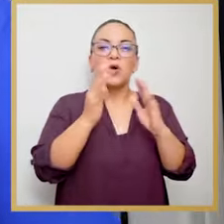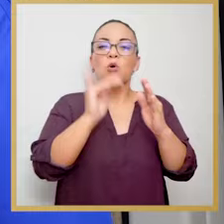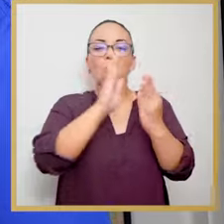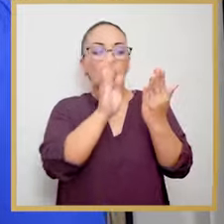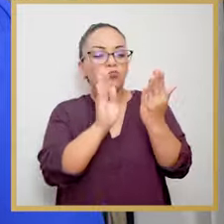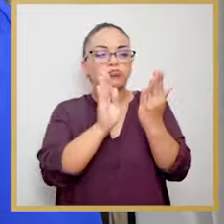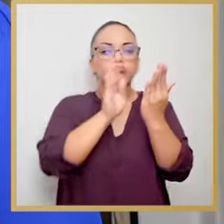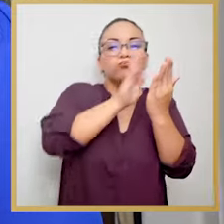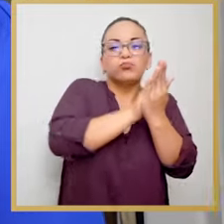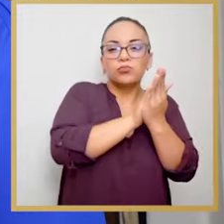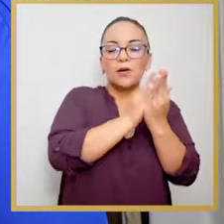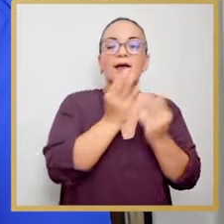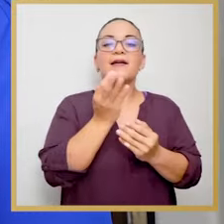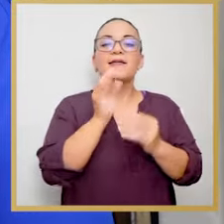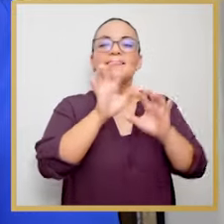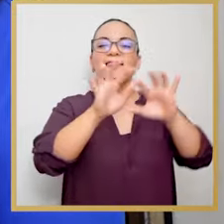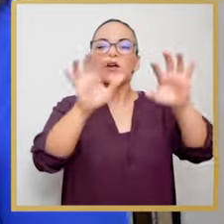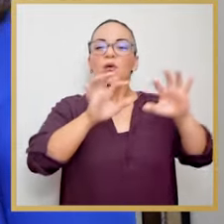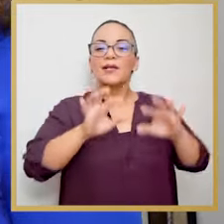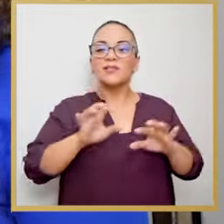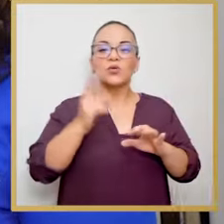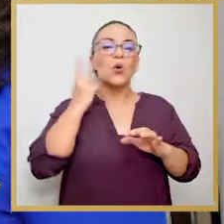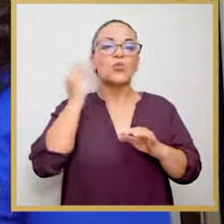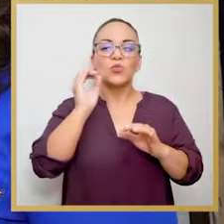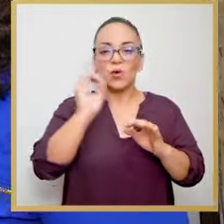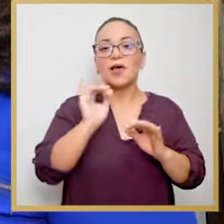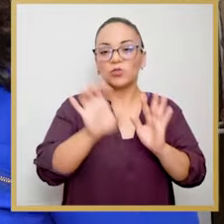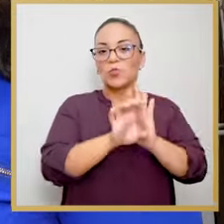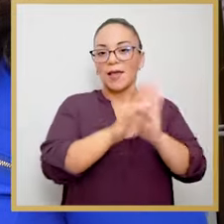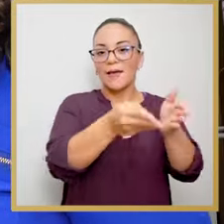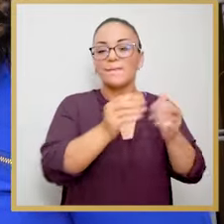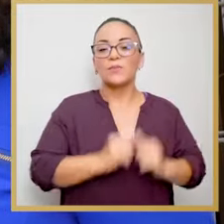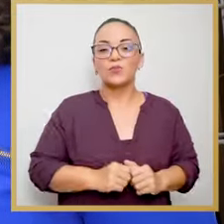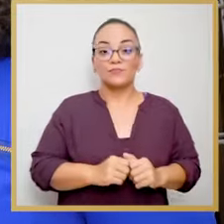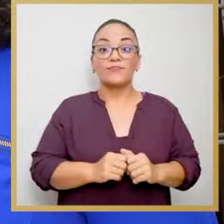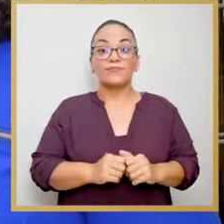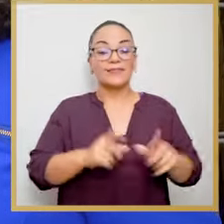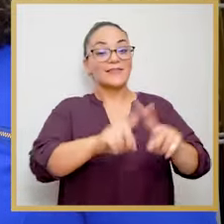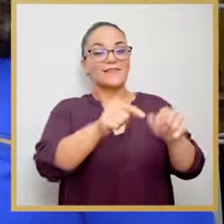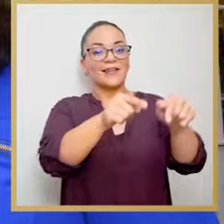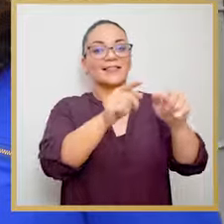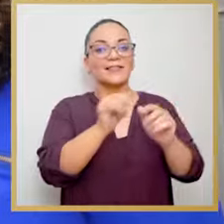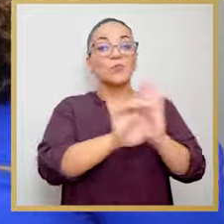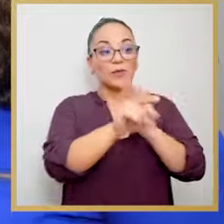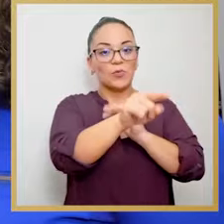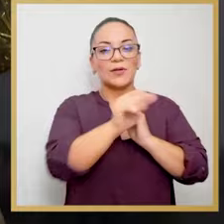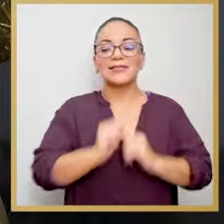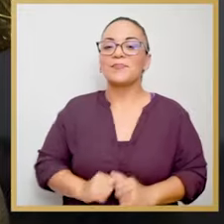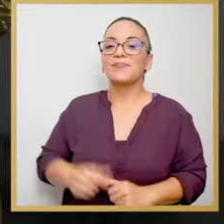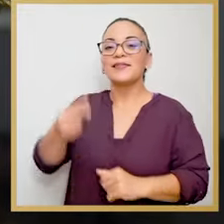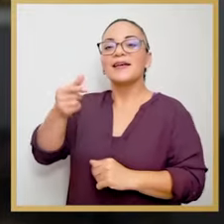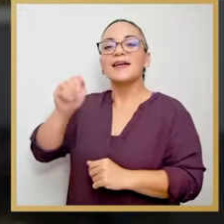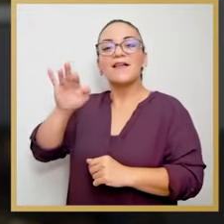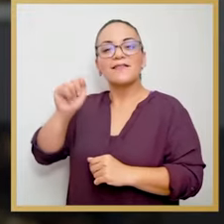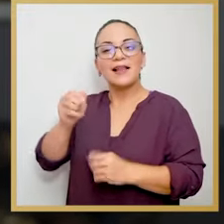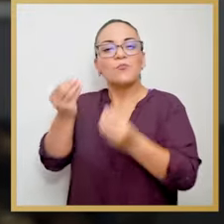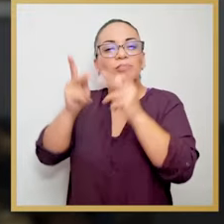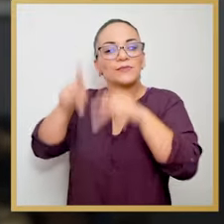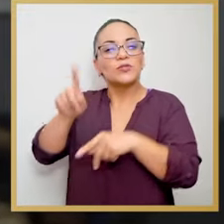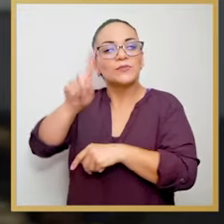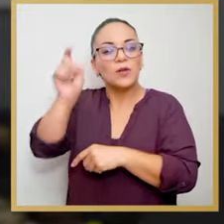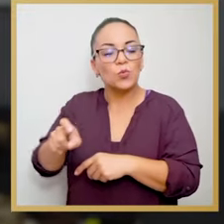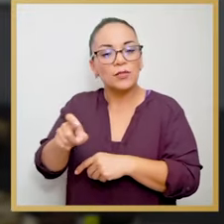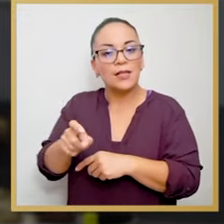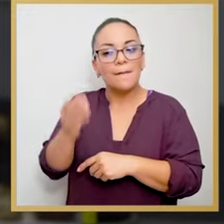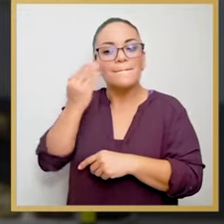de decoración extra, como son estos dorados, que las hace únicas, sobre todo esta. Doña Gabriela, muchos